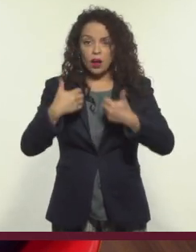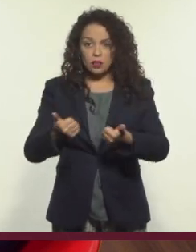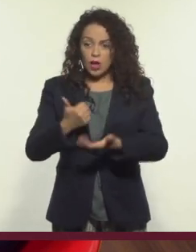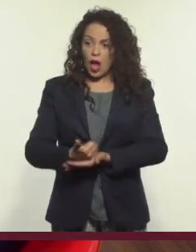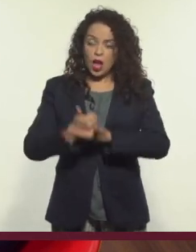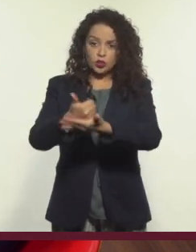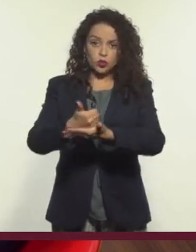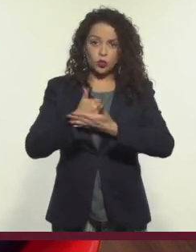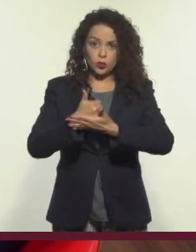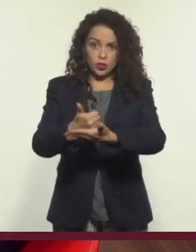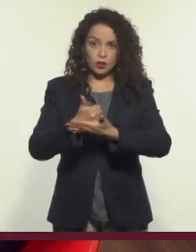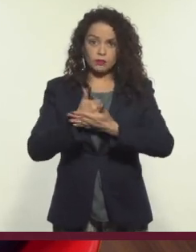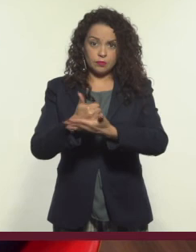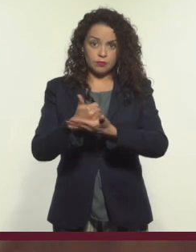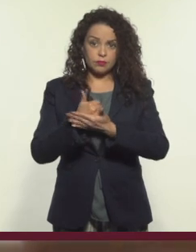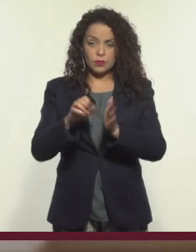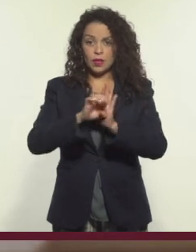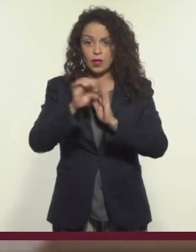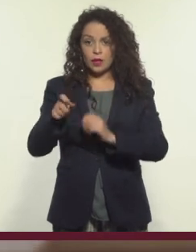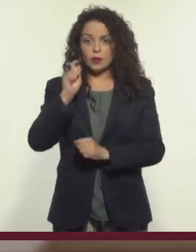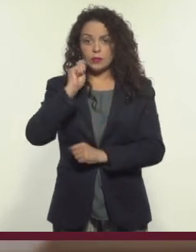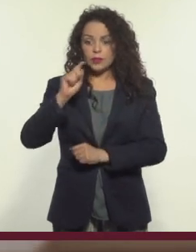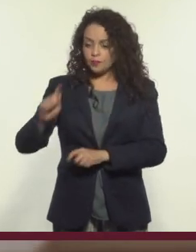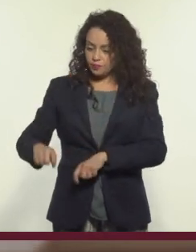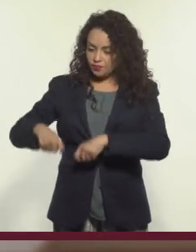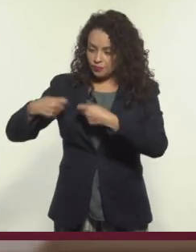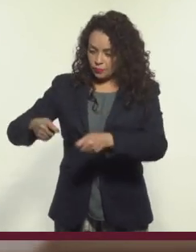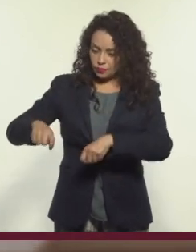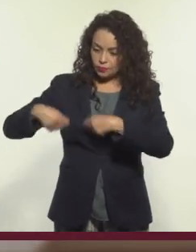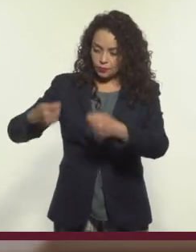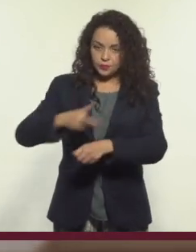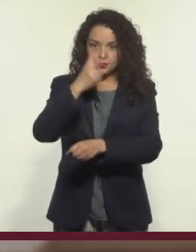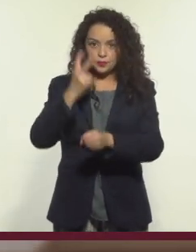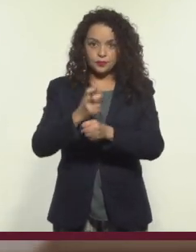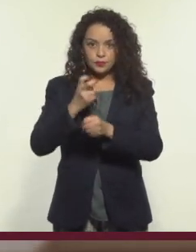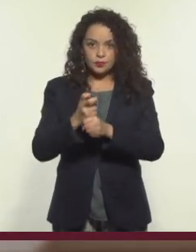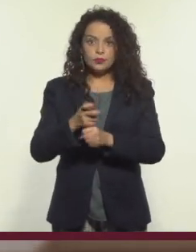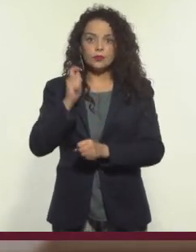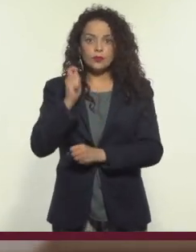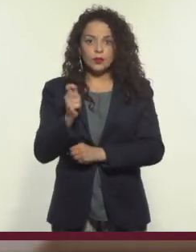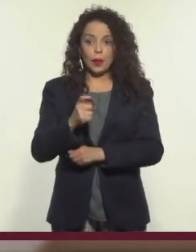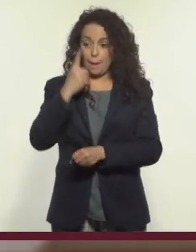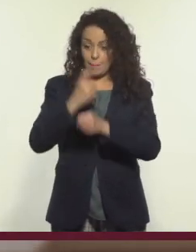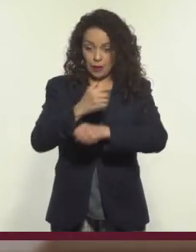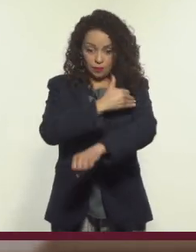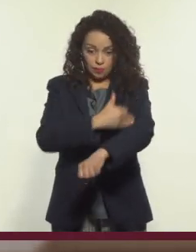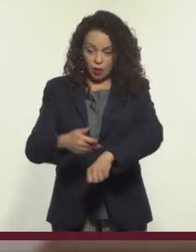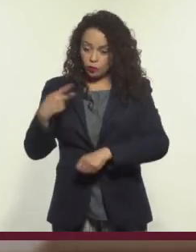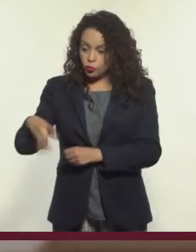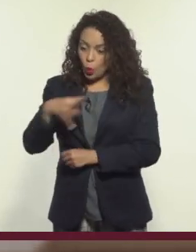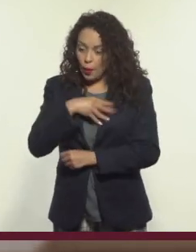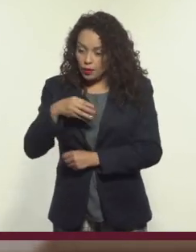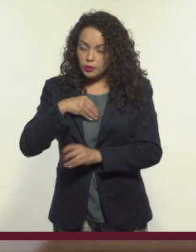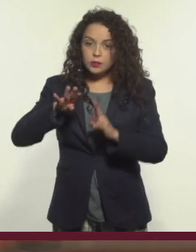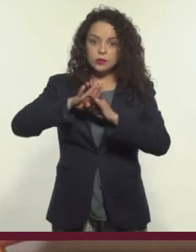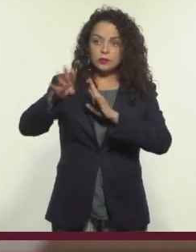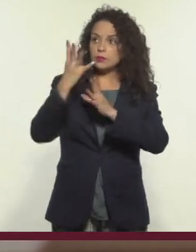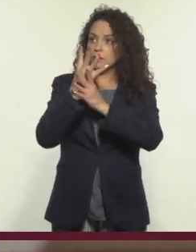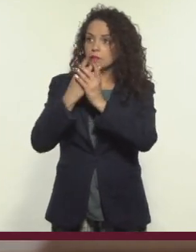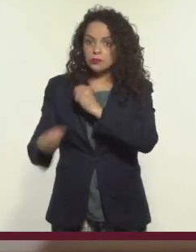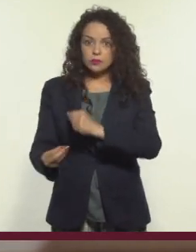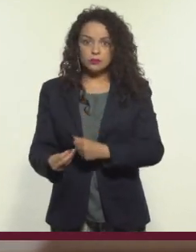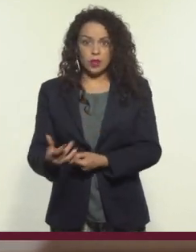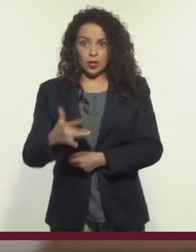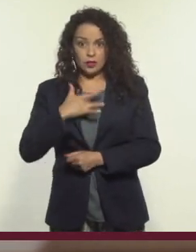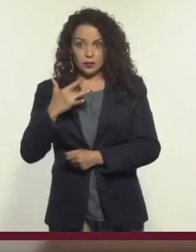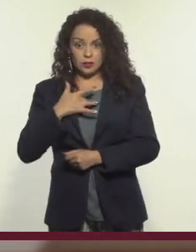comprendernos y ayudarnos. Casos como las segundas generaciones, o sea, los hijos de los primeros familiares que emigraron